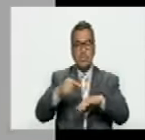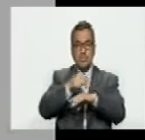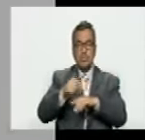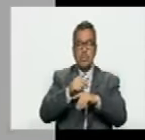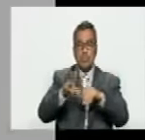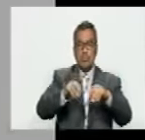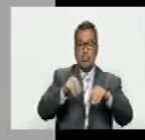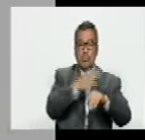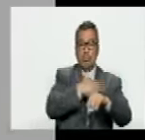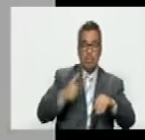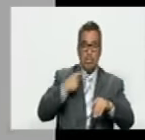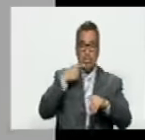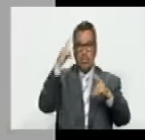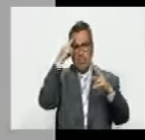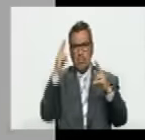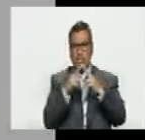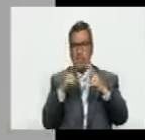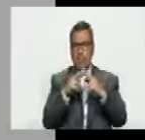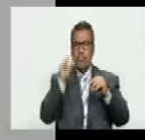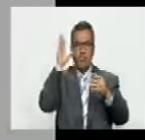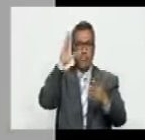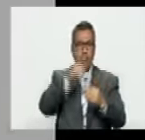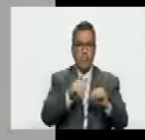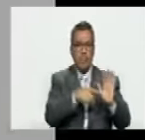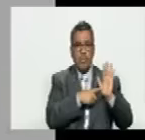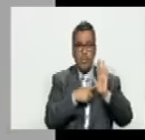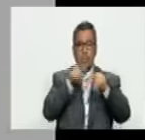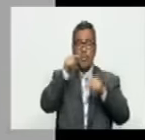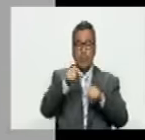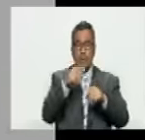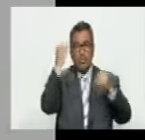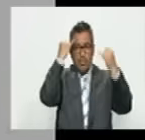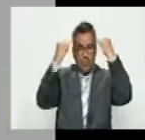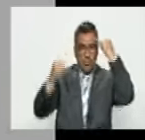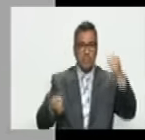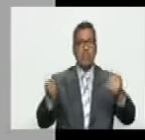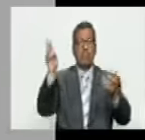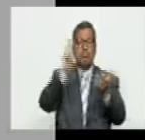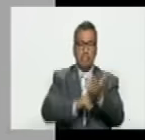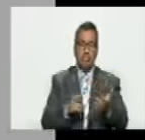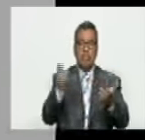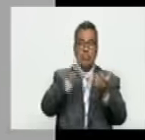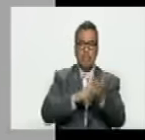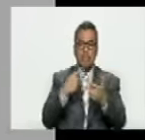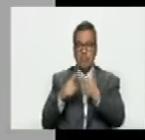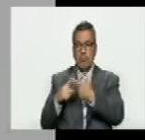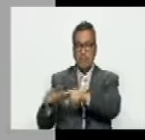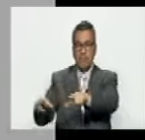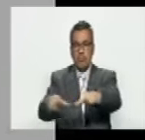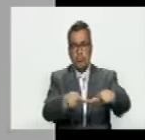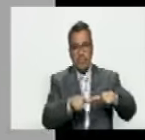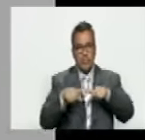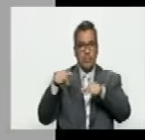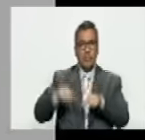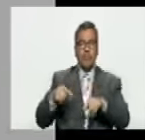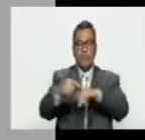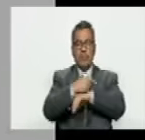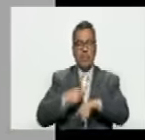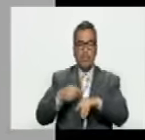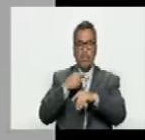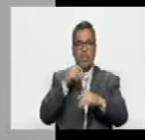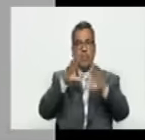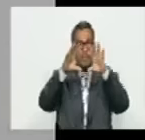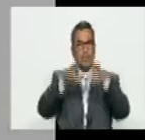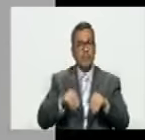impedir que se conozca el resultado y esa idea se repite y se repite por todos lados si el gobierno va a pagar